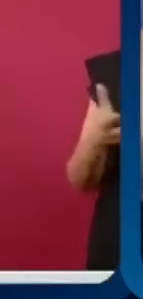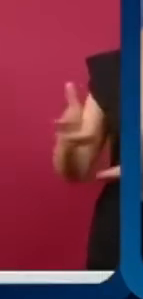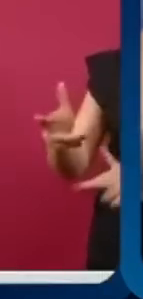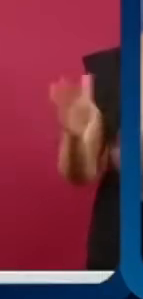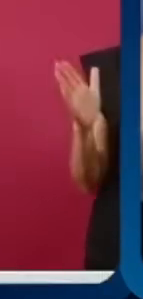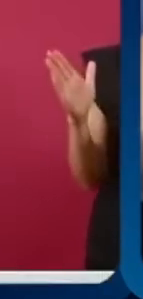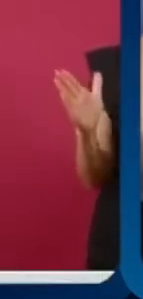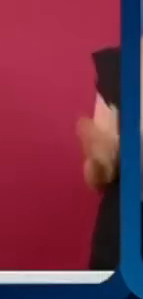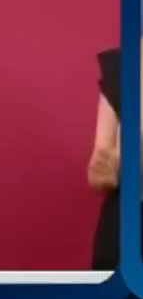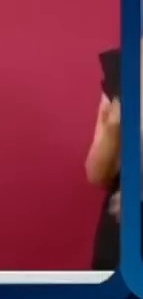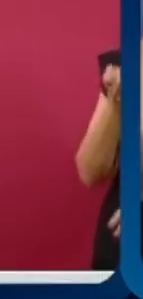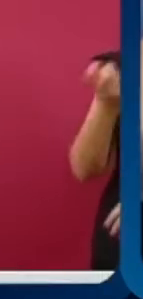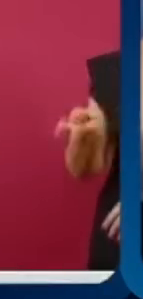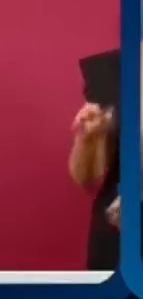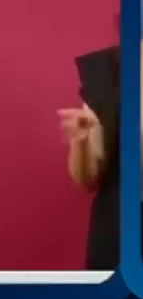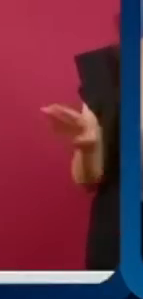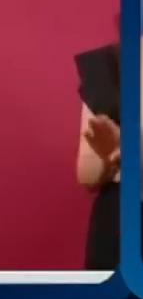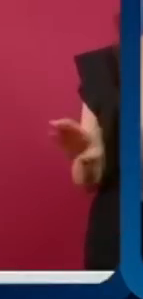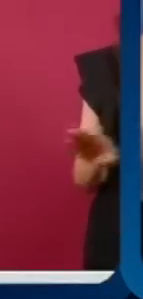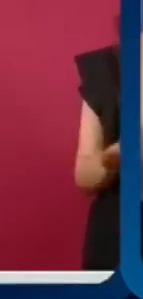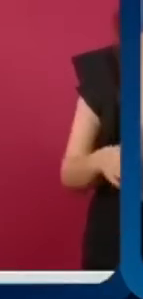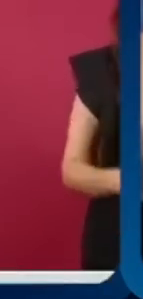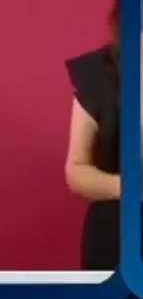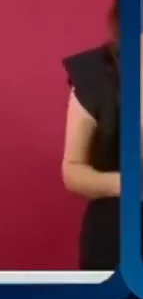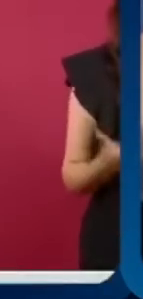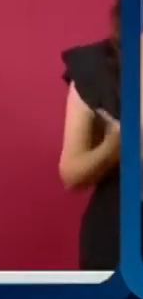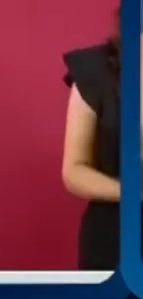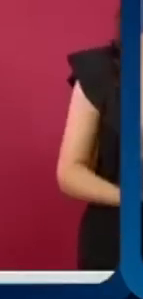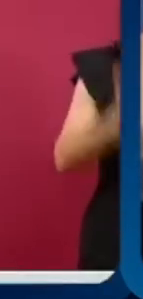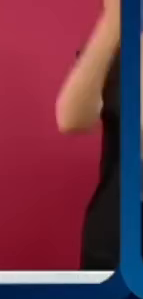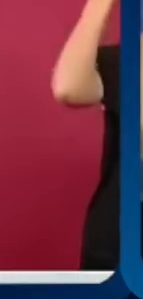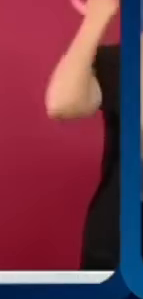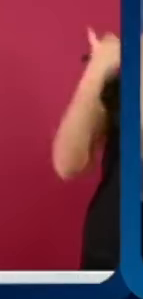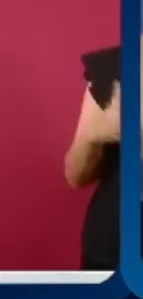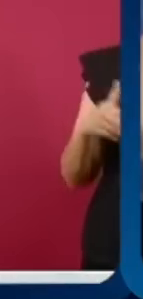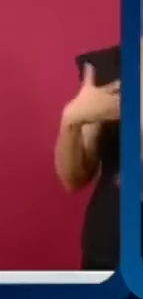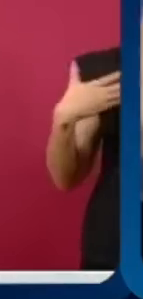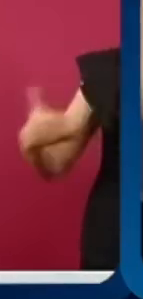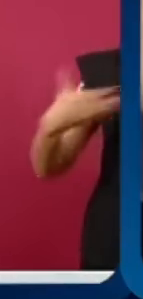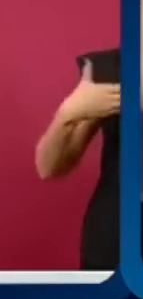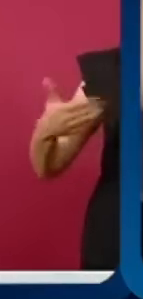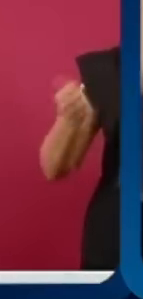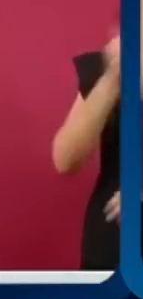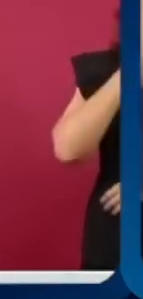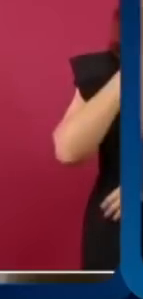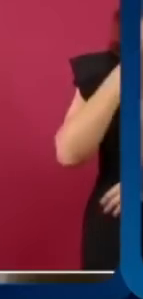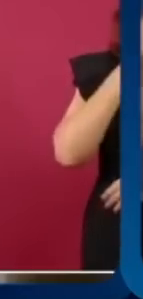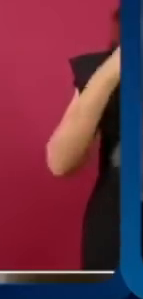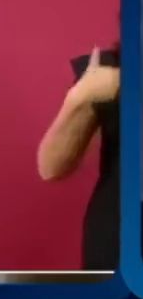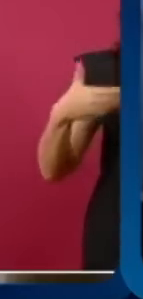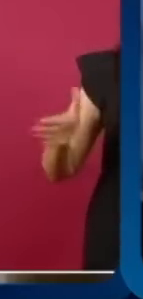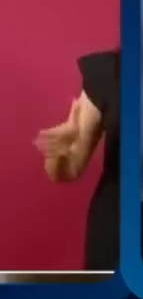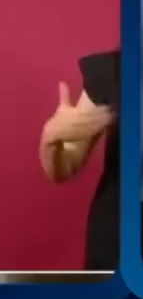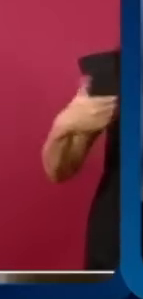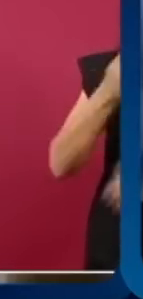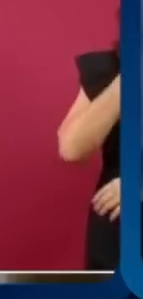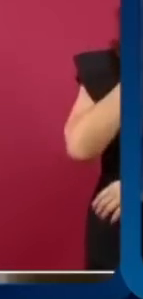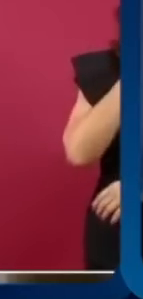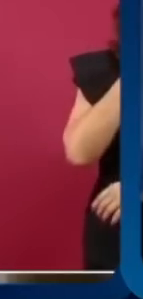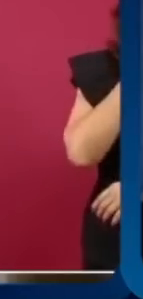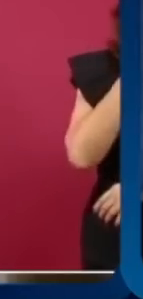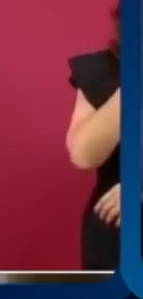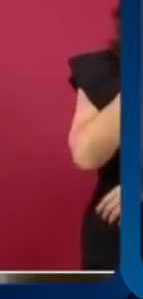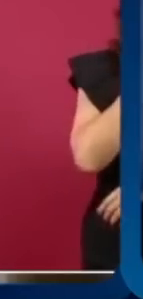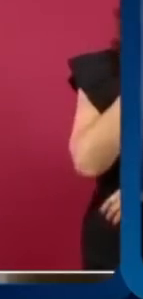Antes de hacerse el canal, se independizó Panamá